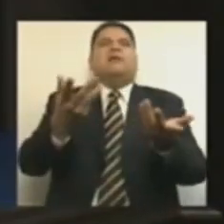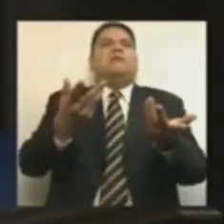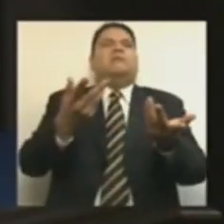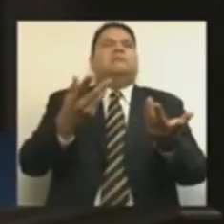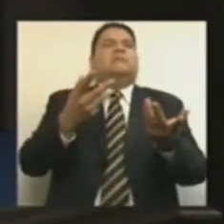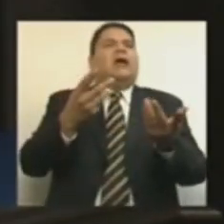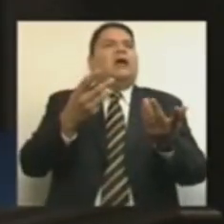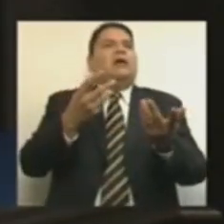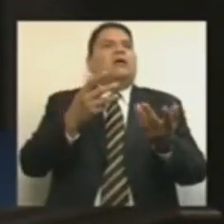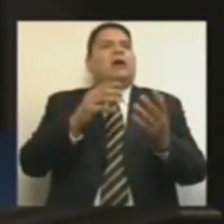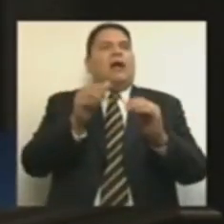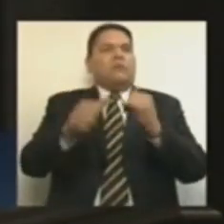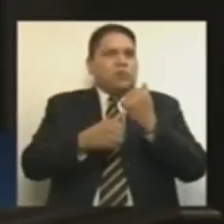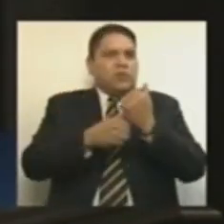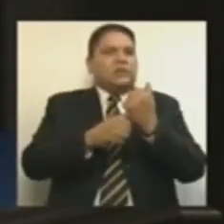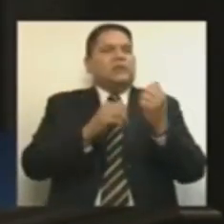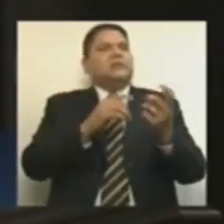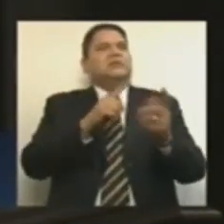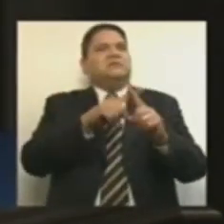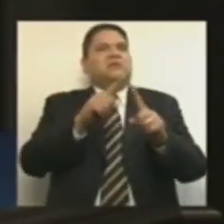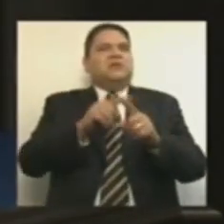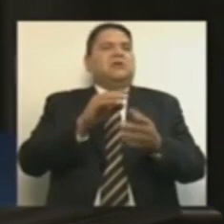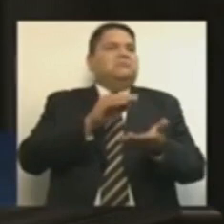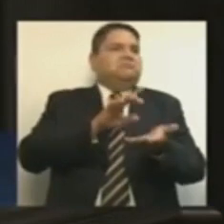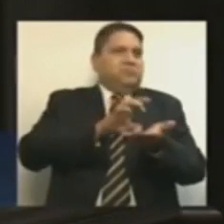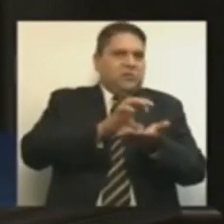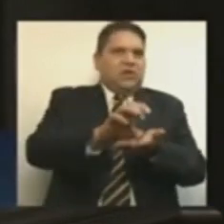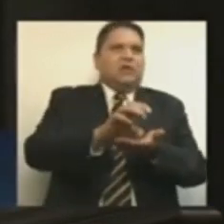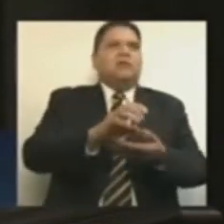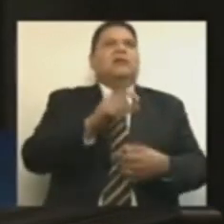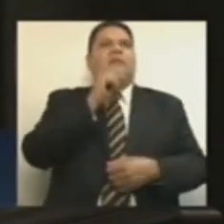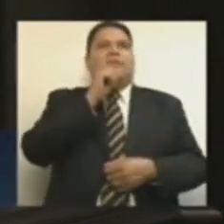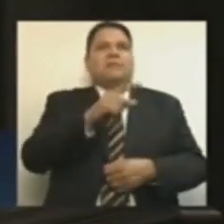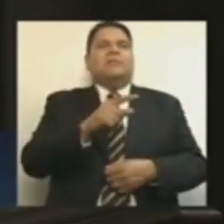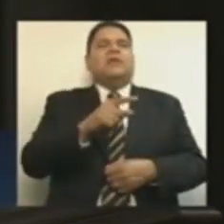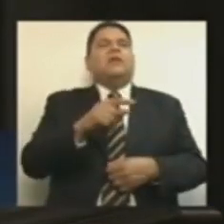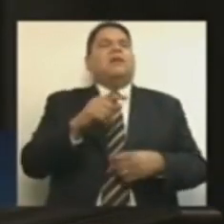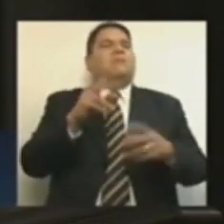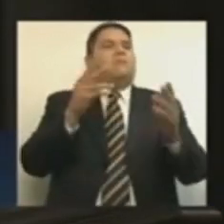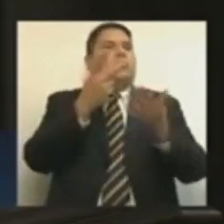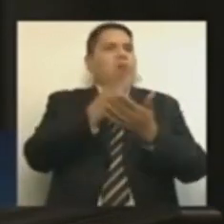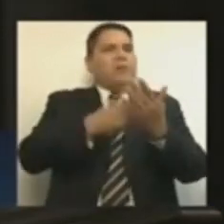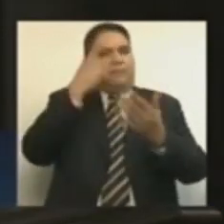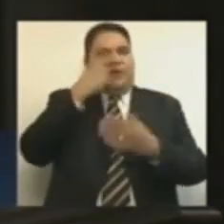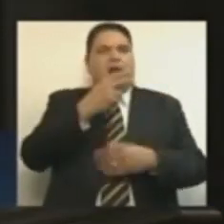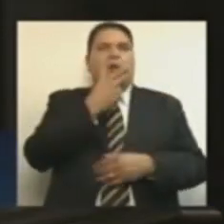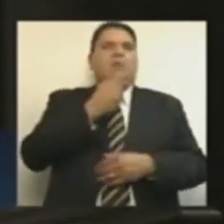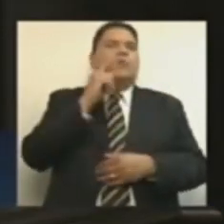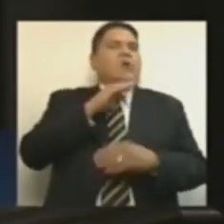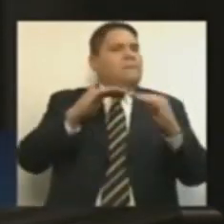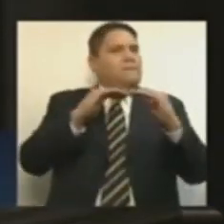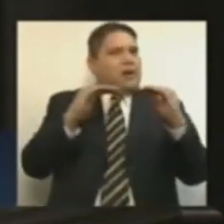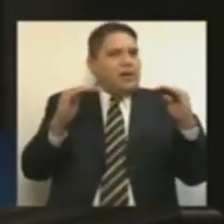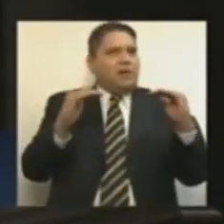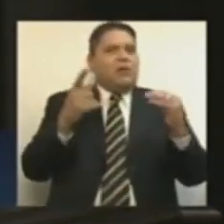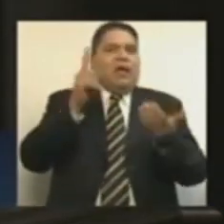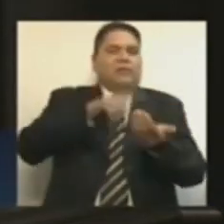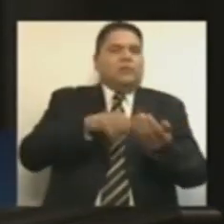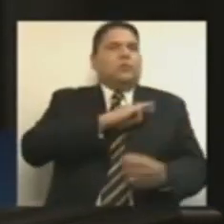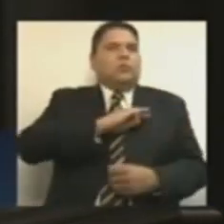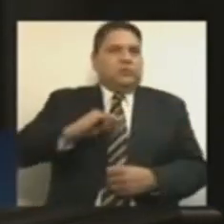a dar el dinero correspondiente al programa de transversalidad de género en la modalidad 2 a los municipios y también